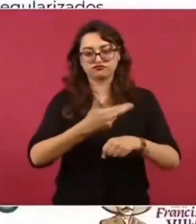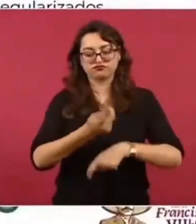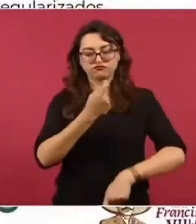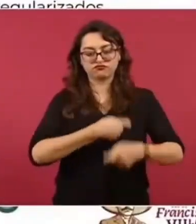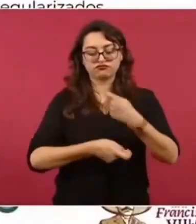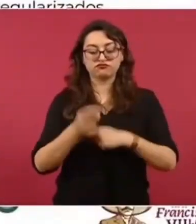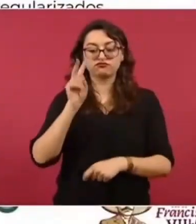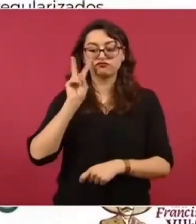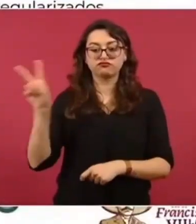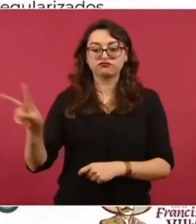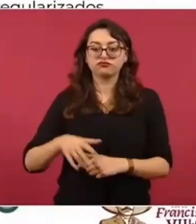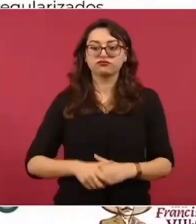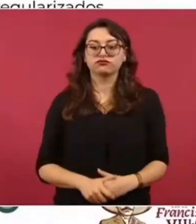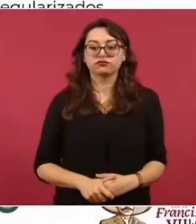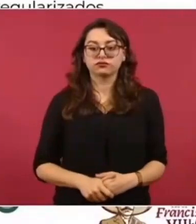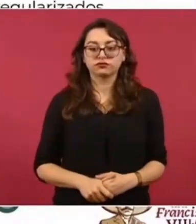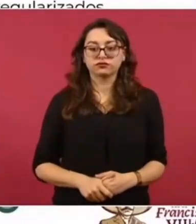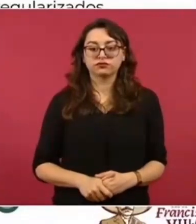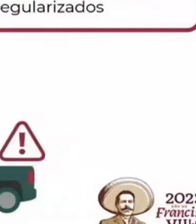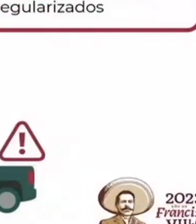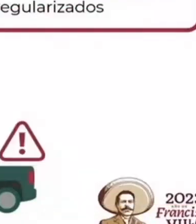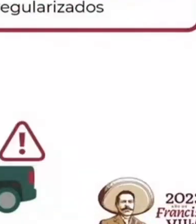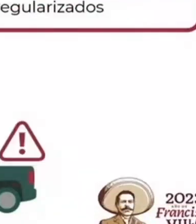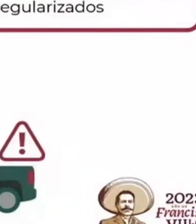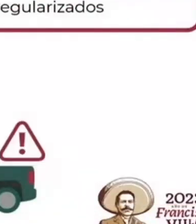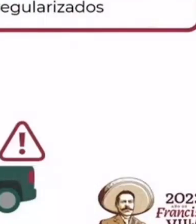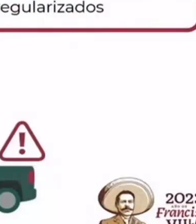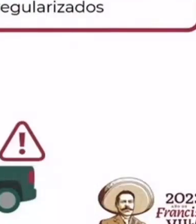252 mil vehículos regularizados.